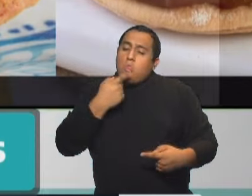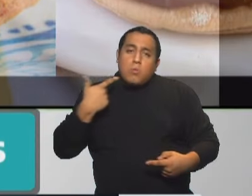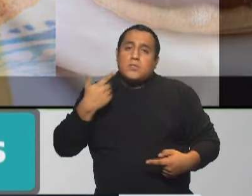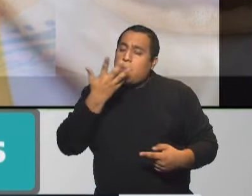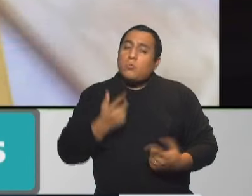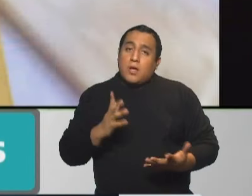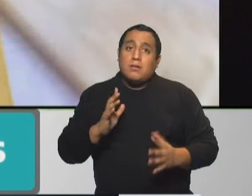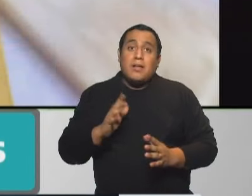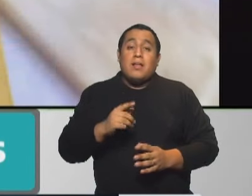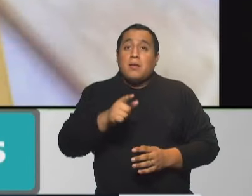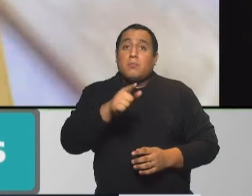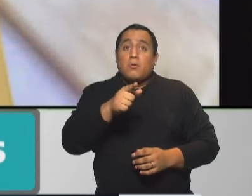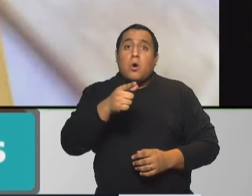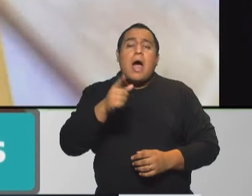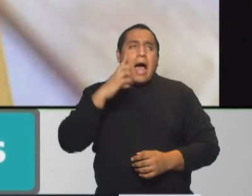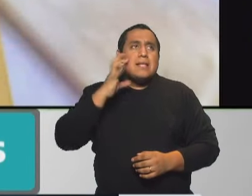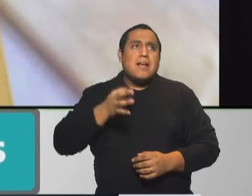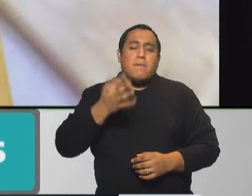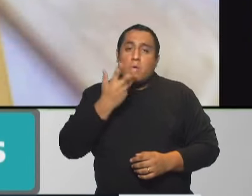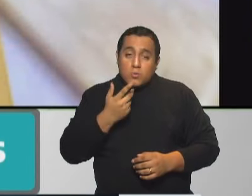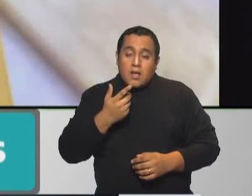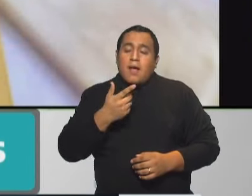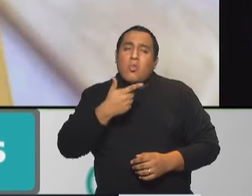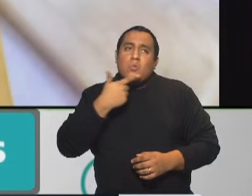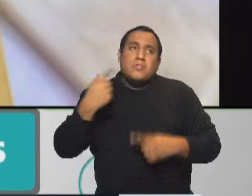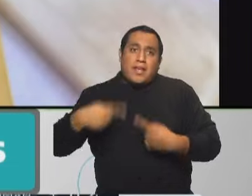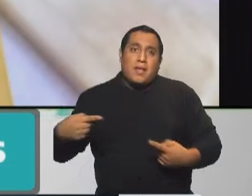gusta, entonces tenés en el entorno saludable tuyo